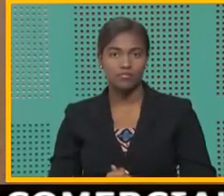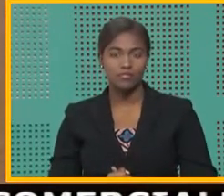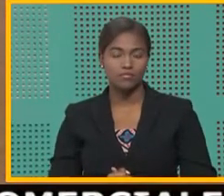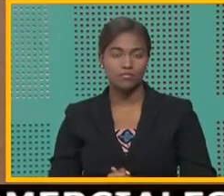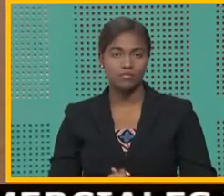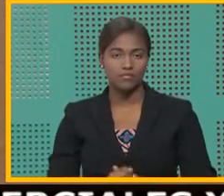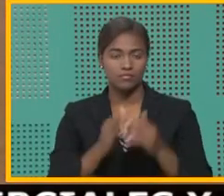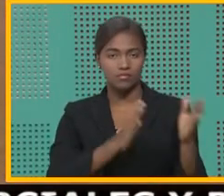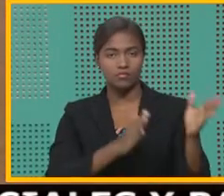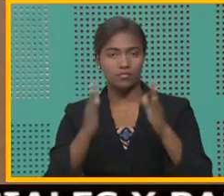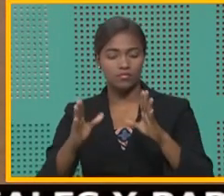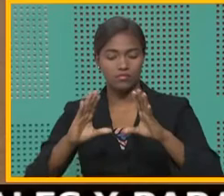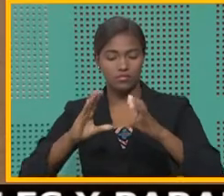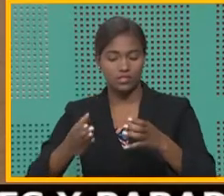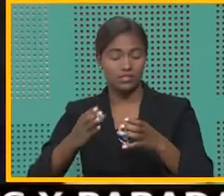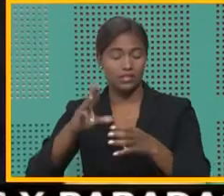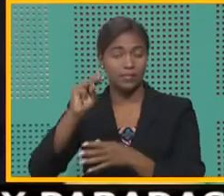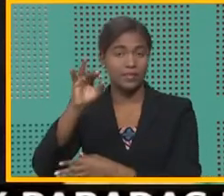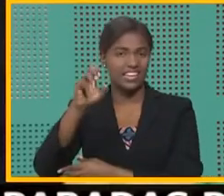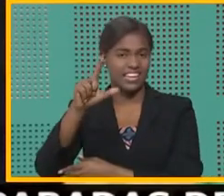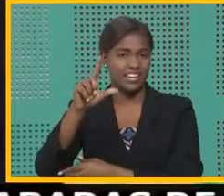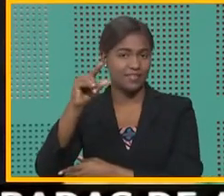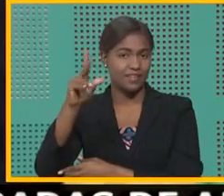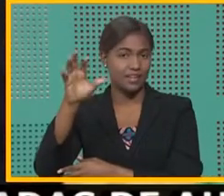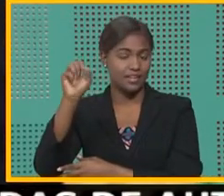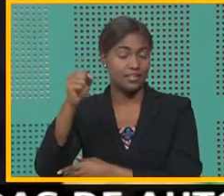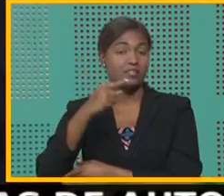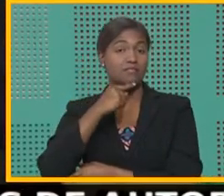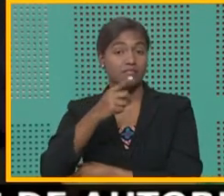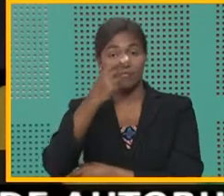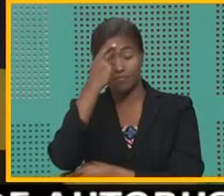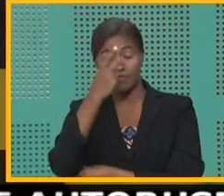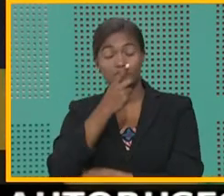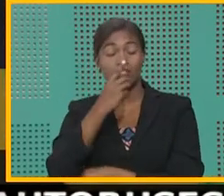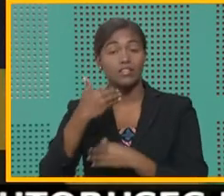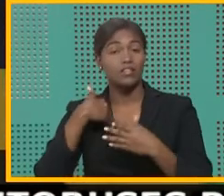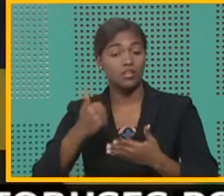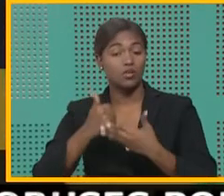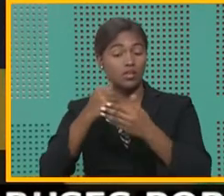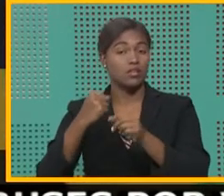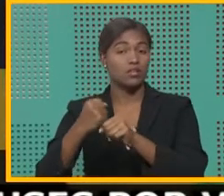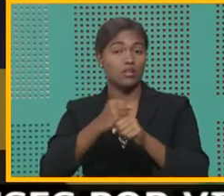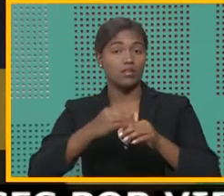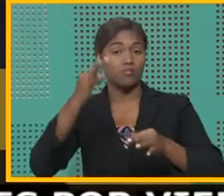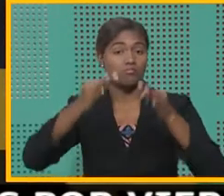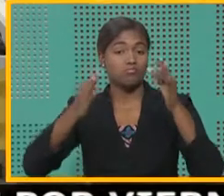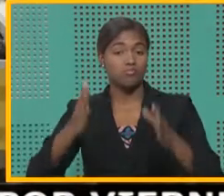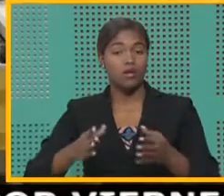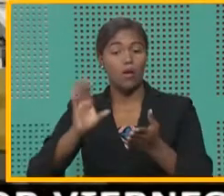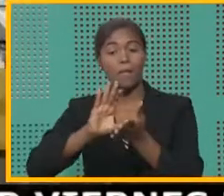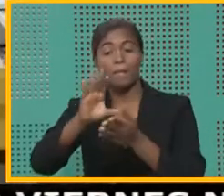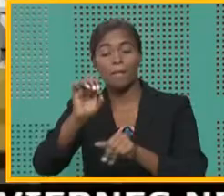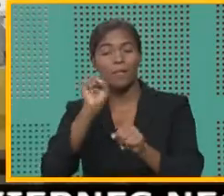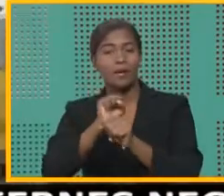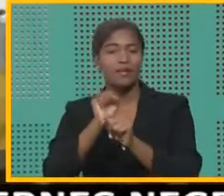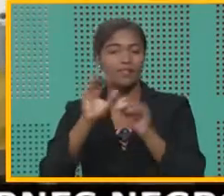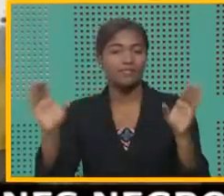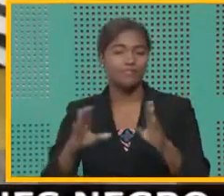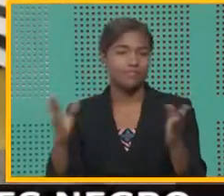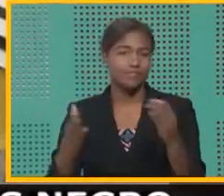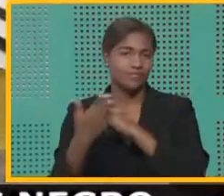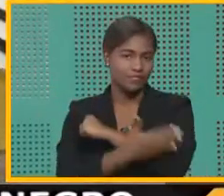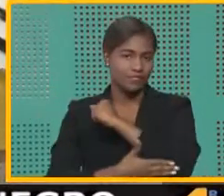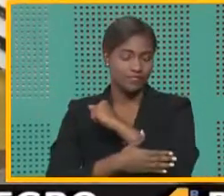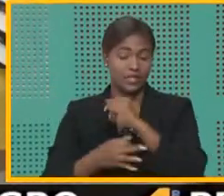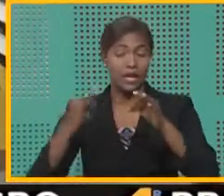En otro orden, el canciller Miguel Vargas aseguró que República Dominicana garantiza la seguridad jurídica en las inversiones que se realizan en el país.